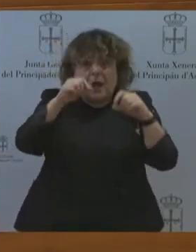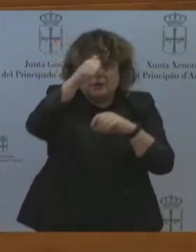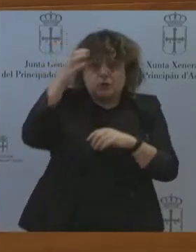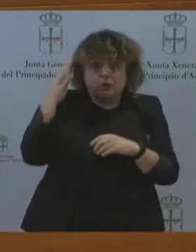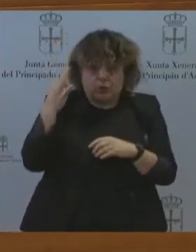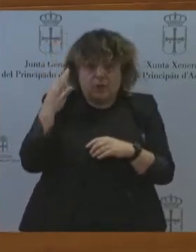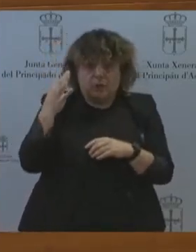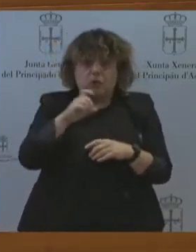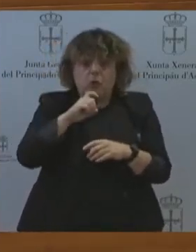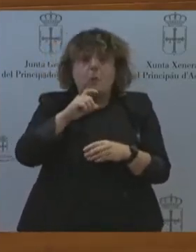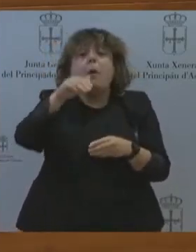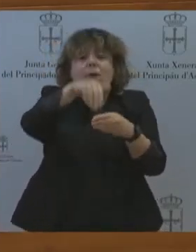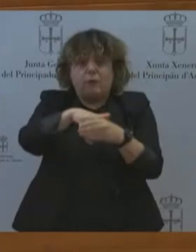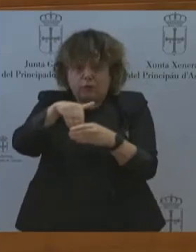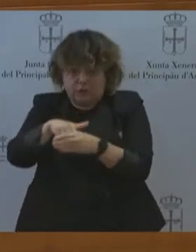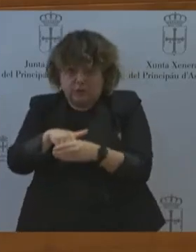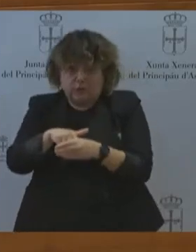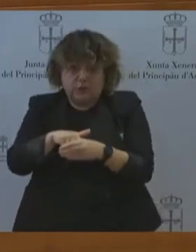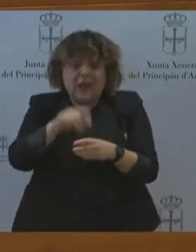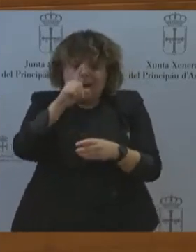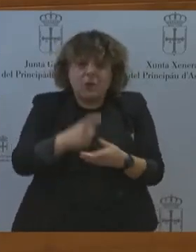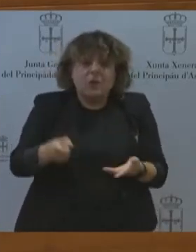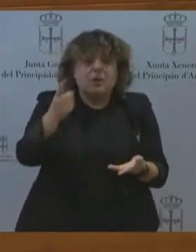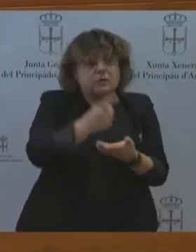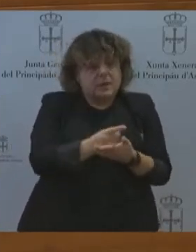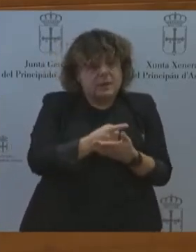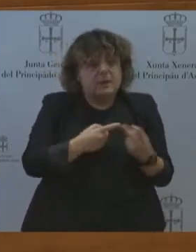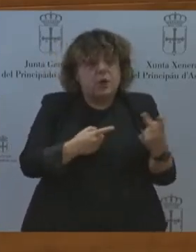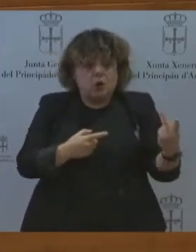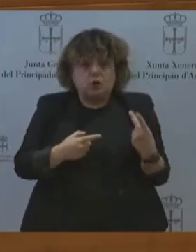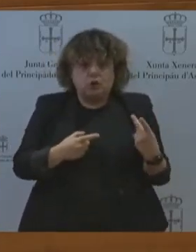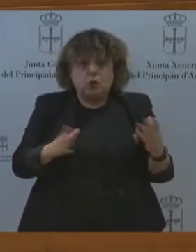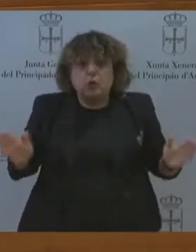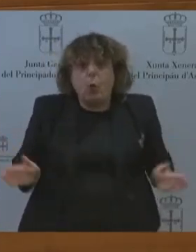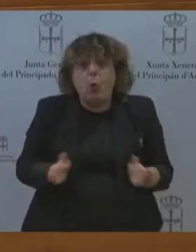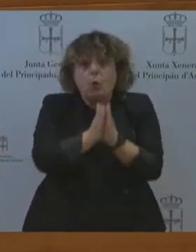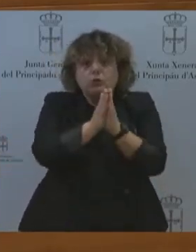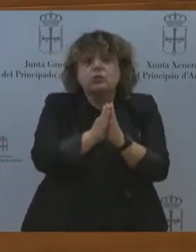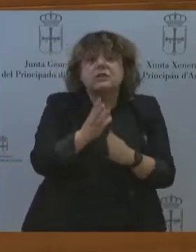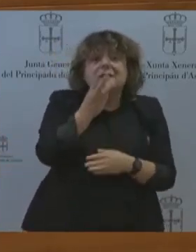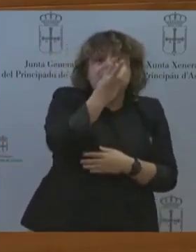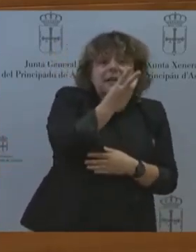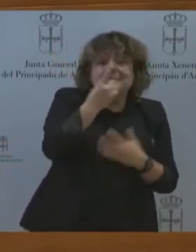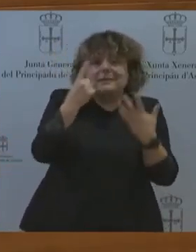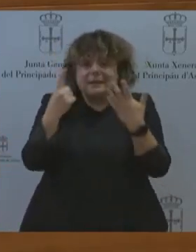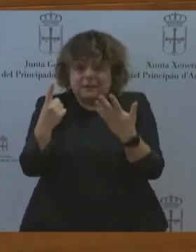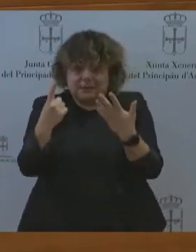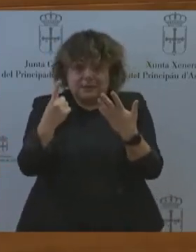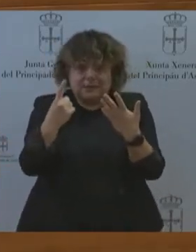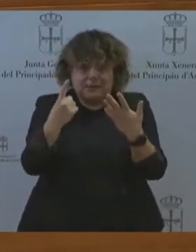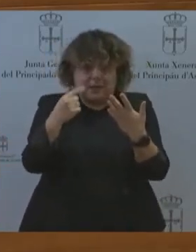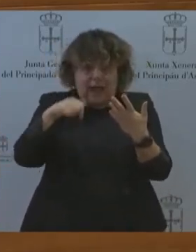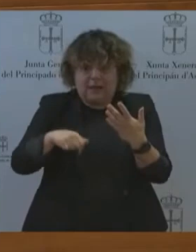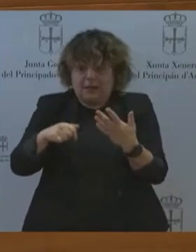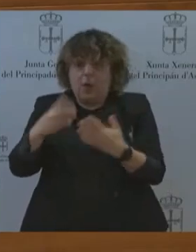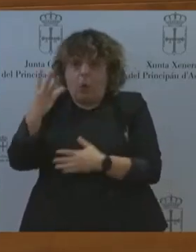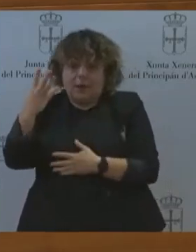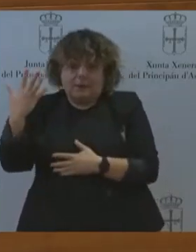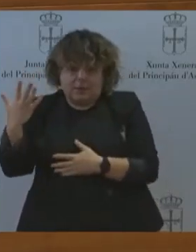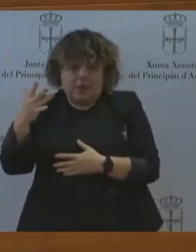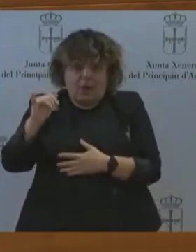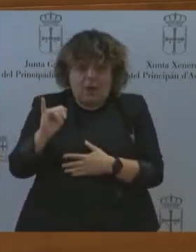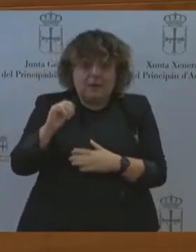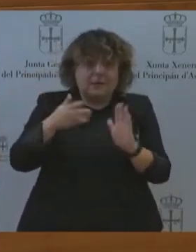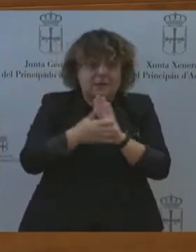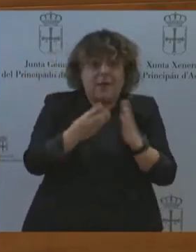ustedes y nosotros sumamos 36 de los 45 diputados que hay en esta Cámara. El 80% de la Cámara. Y carece, por tanto,